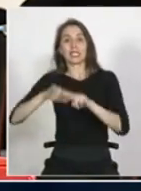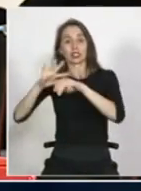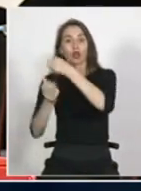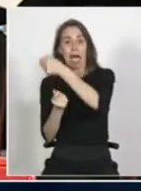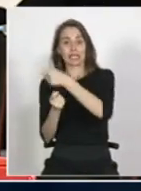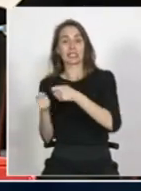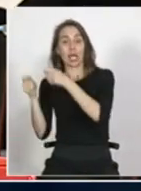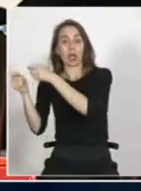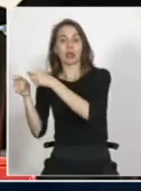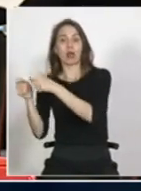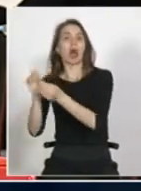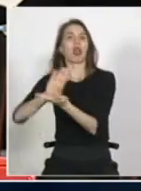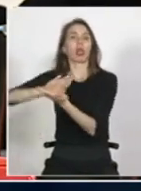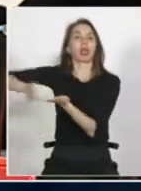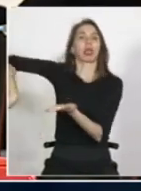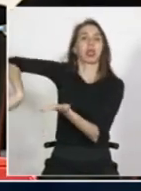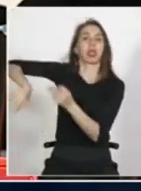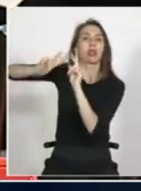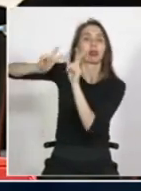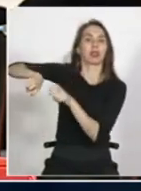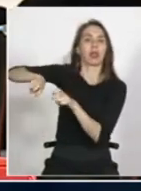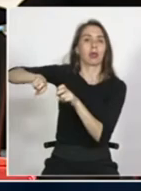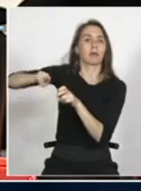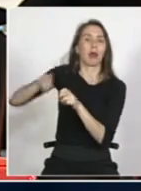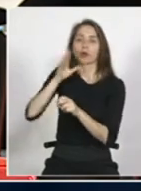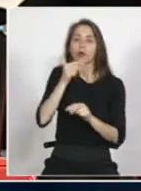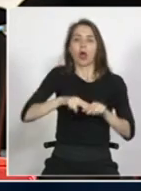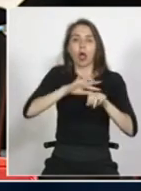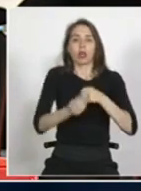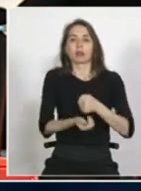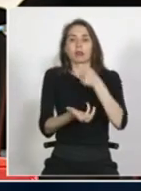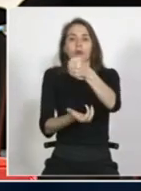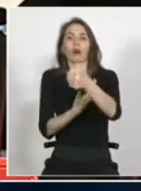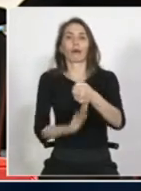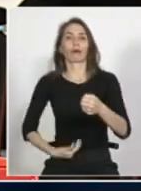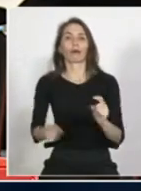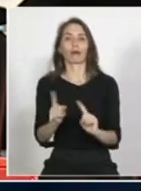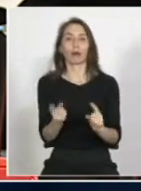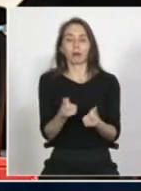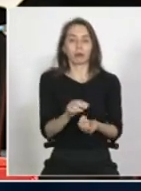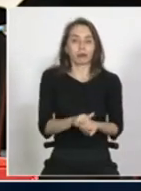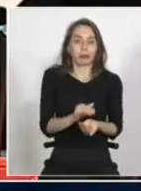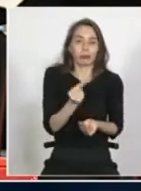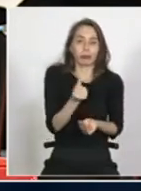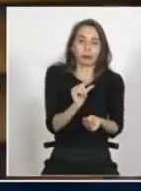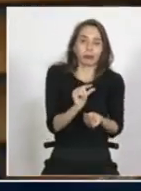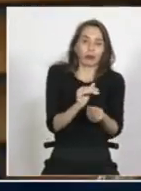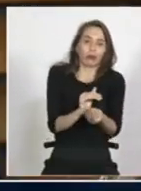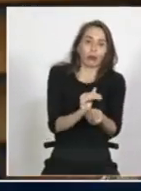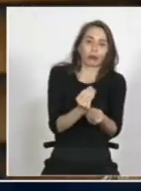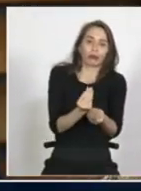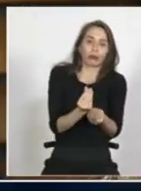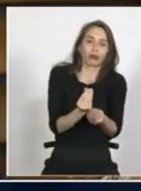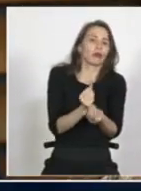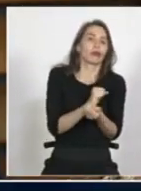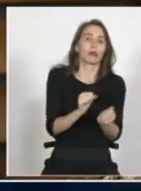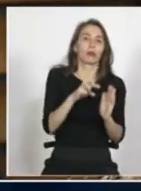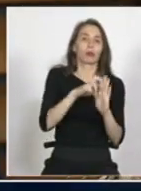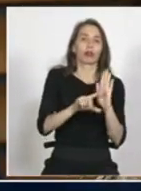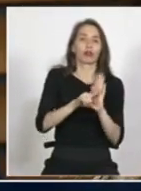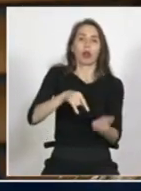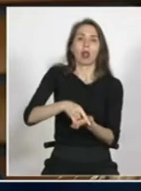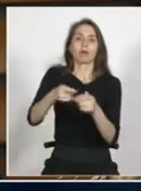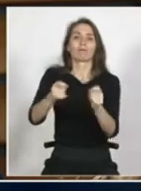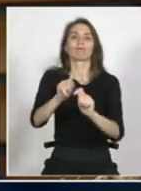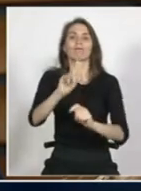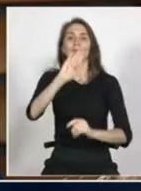deja de lado porque obviamente se requerían de mayores recursos y había pocos recursos para poder ingresar ese proyecto de ley. Pero